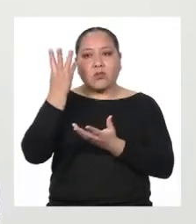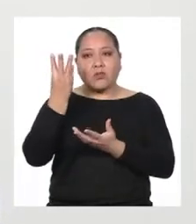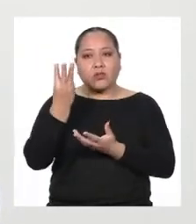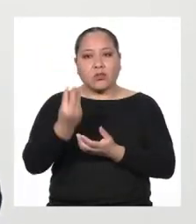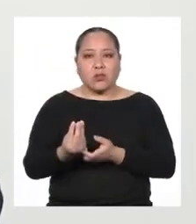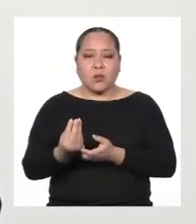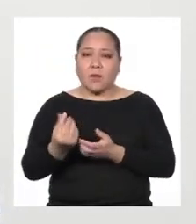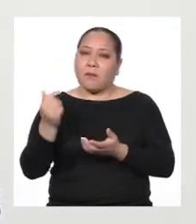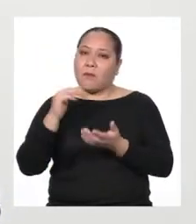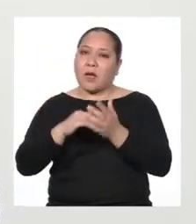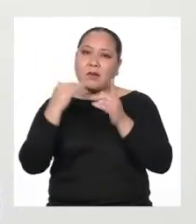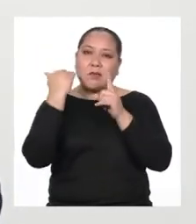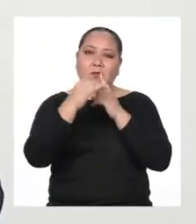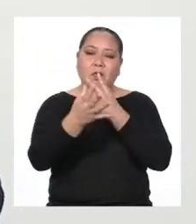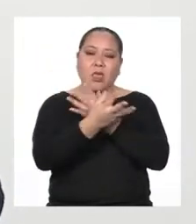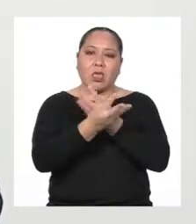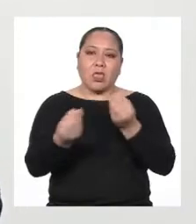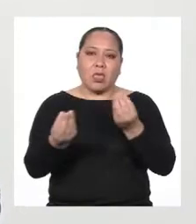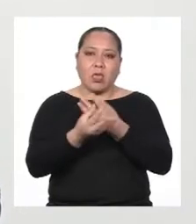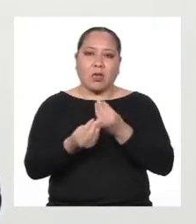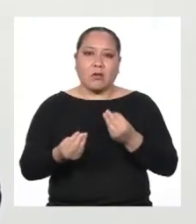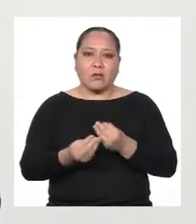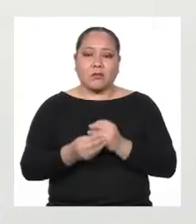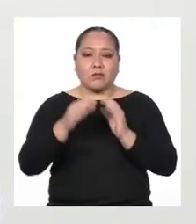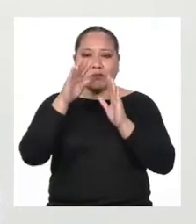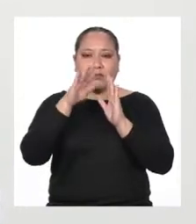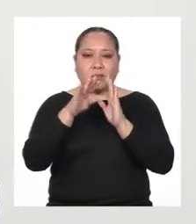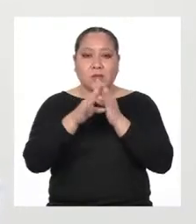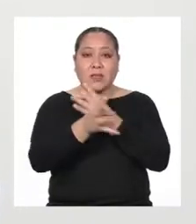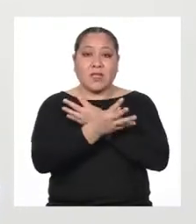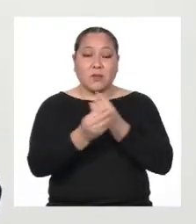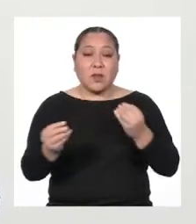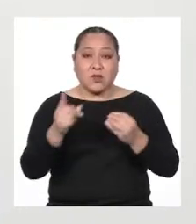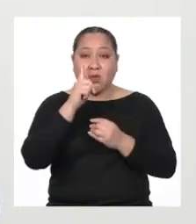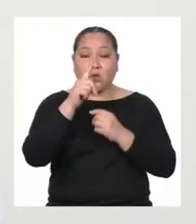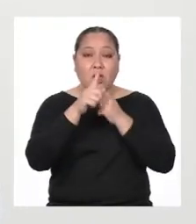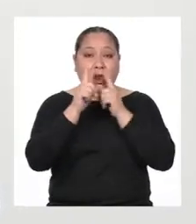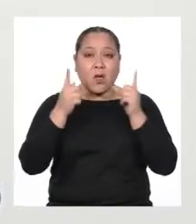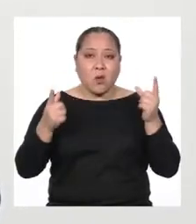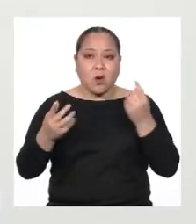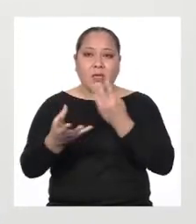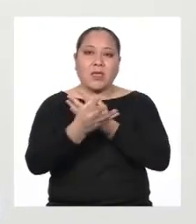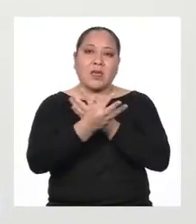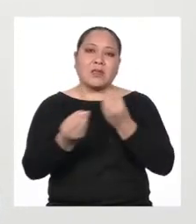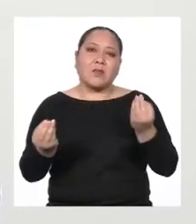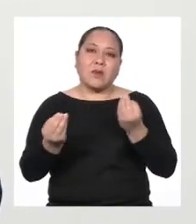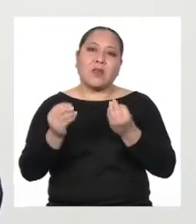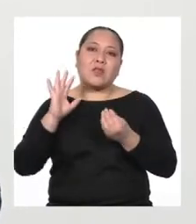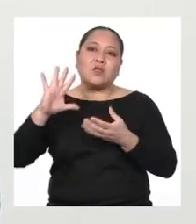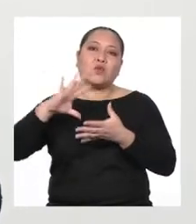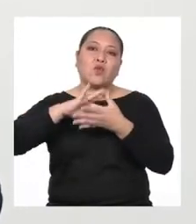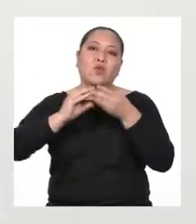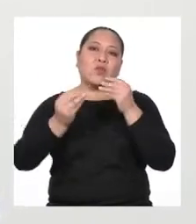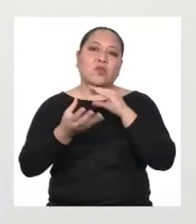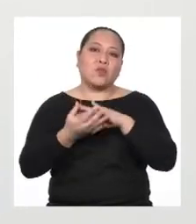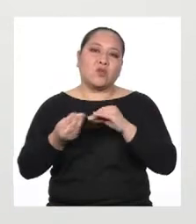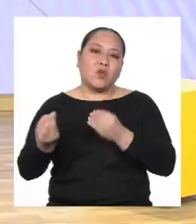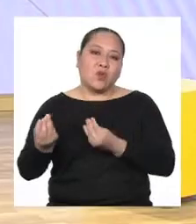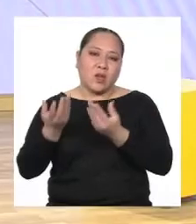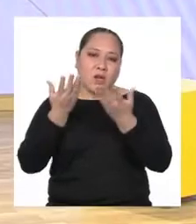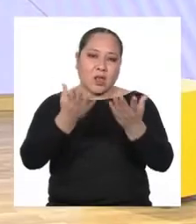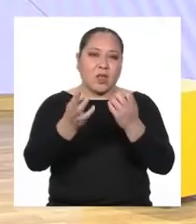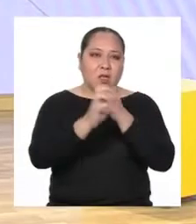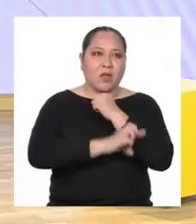la mitad se han perdido Y cuando desaparece una lengua Va desapareciendo el gran legado que le brinda al país